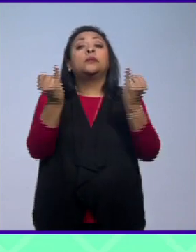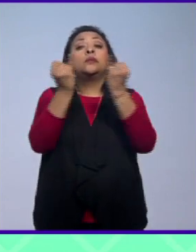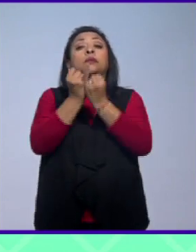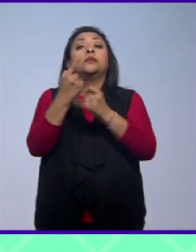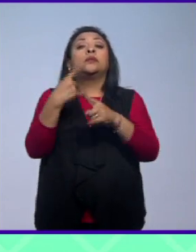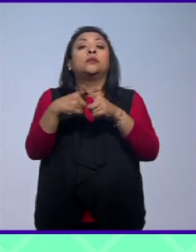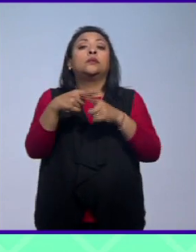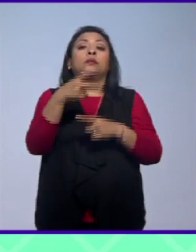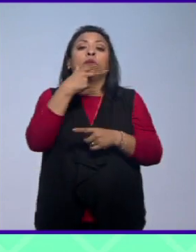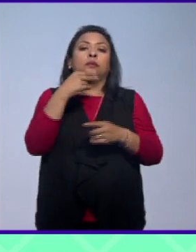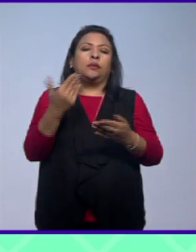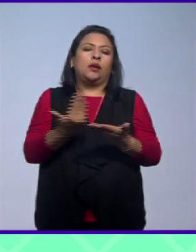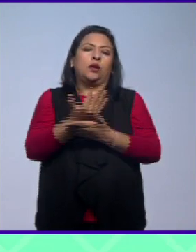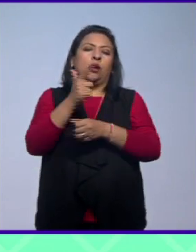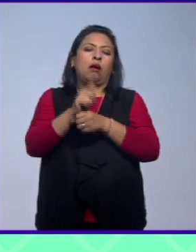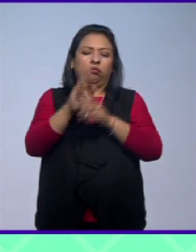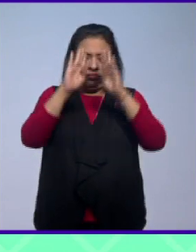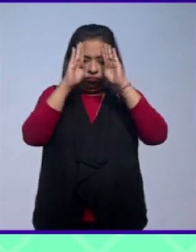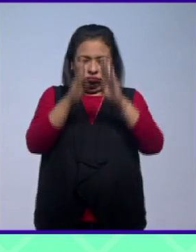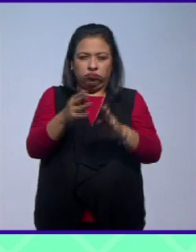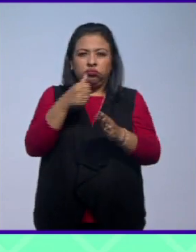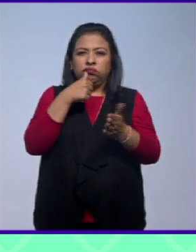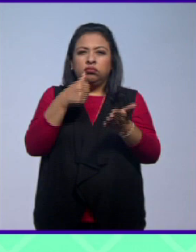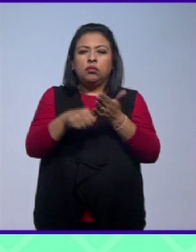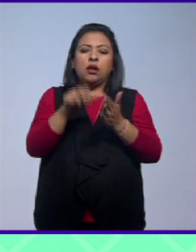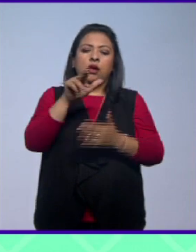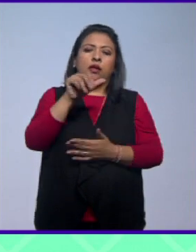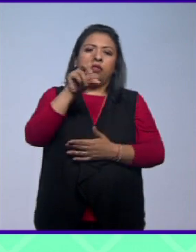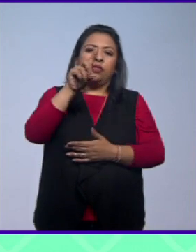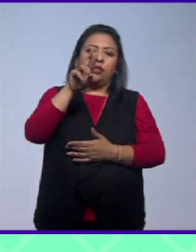el naturalista dedicado a las letras Andrés Cota